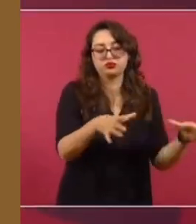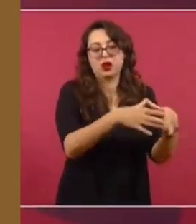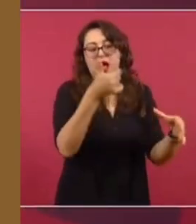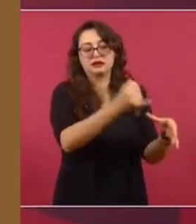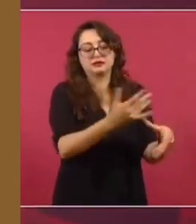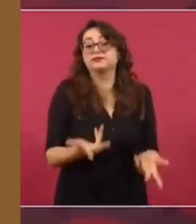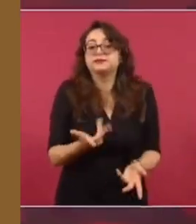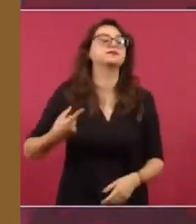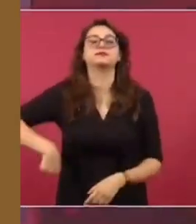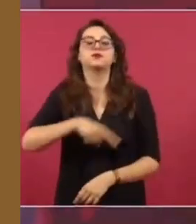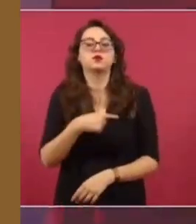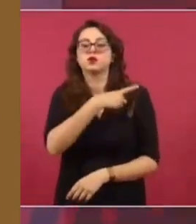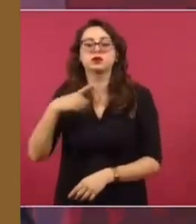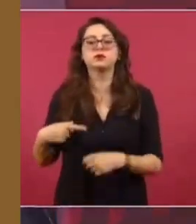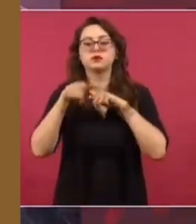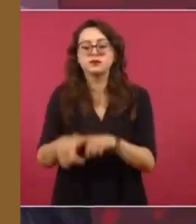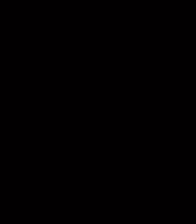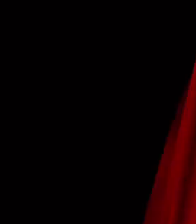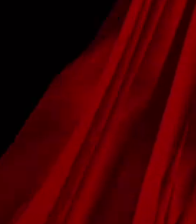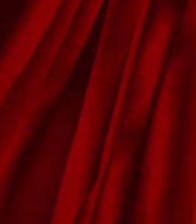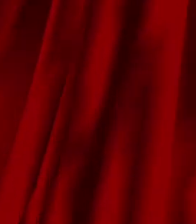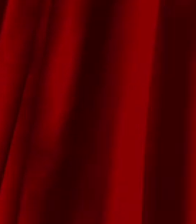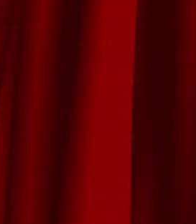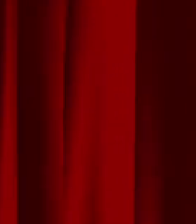nuestros ideales. Si no, no tendría caso estar aquí.